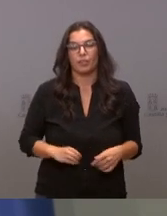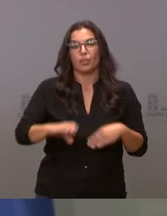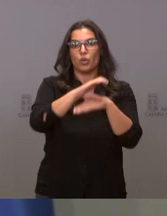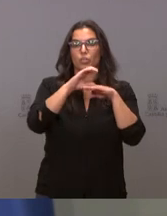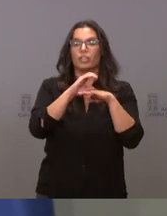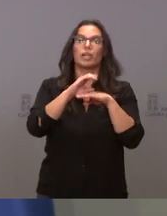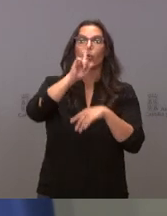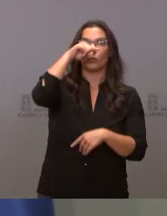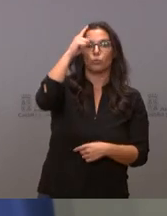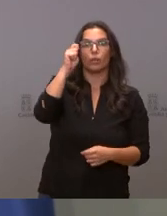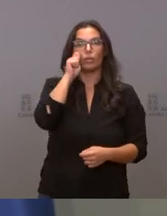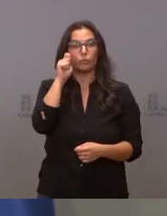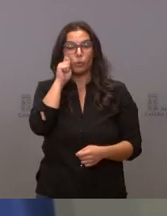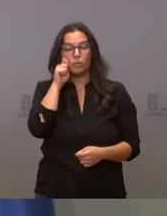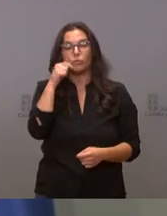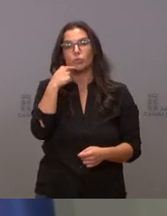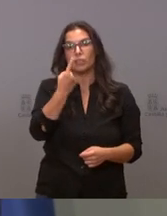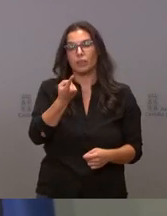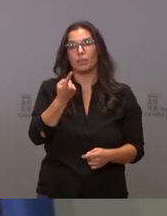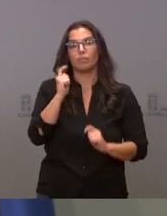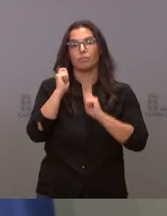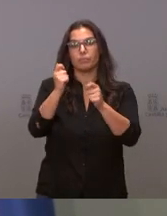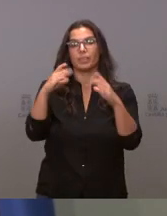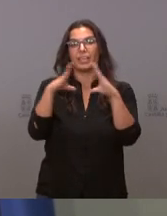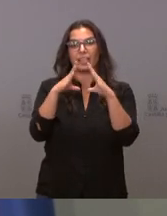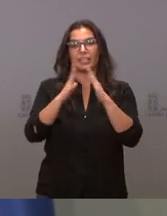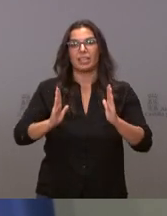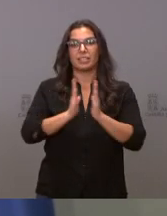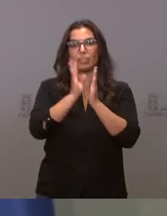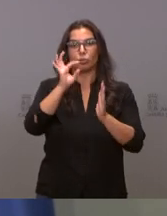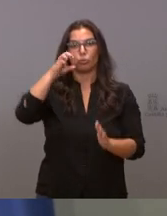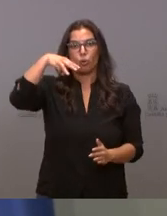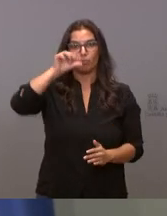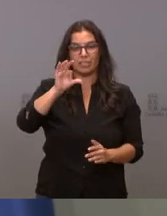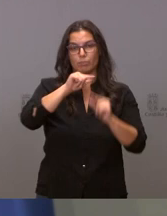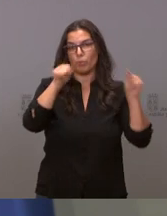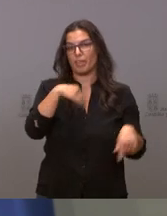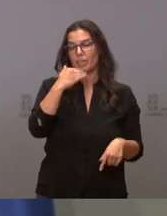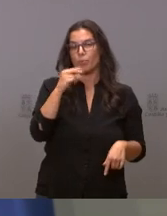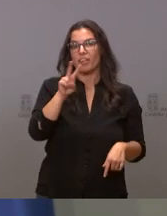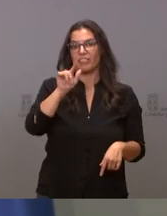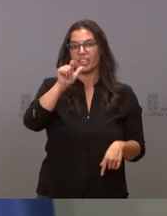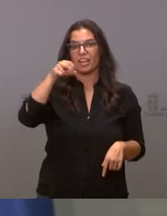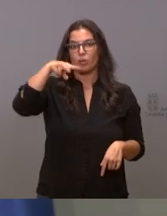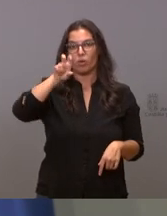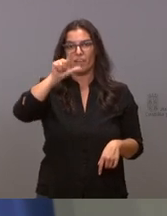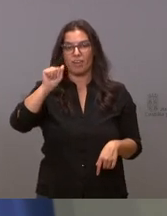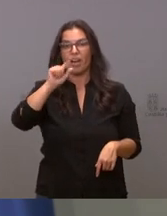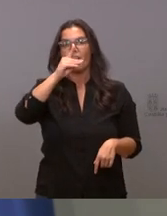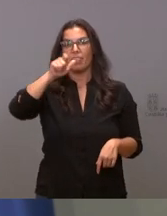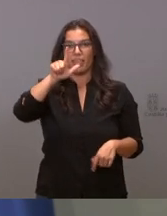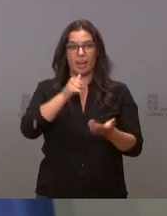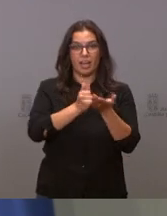y Turismo declara la Iglesia de Santo Tomás, en Villanueva del Campo, en Zamora, bien de interés cultural con